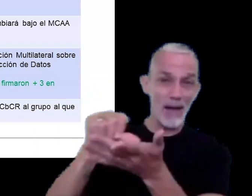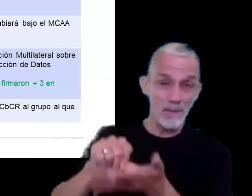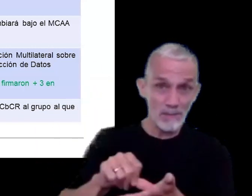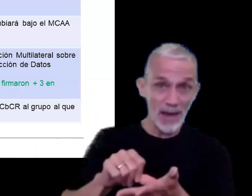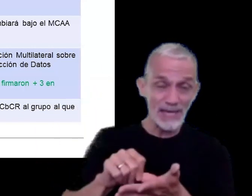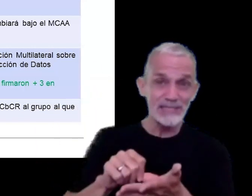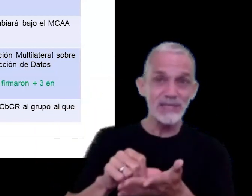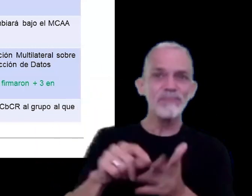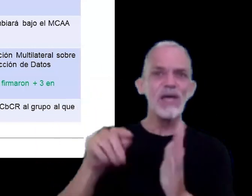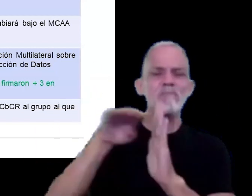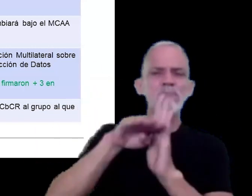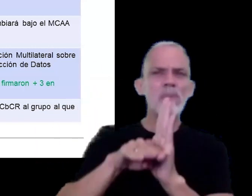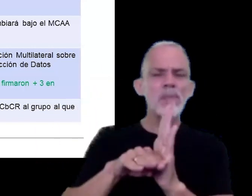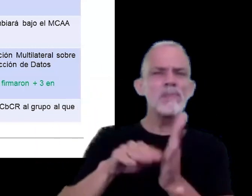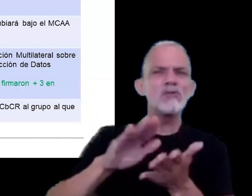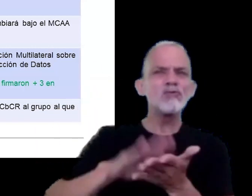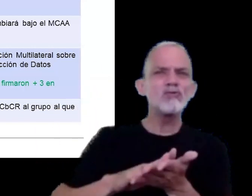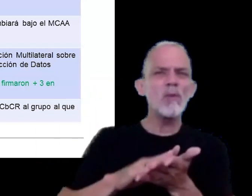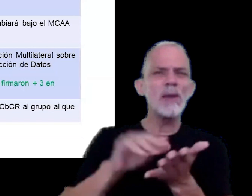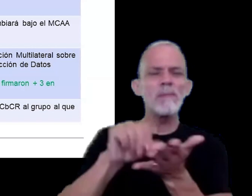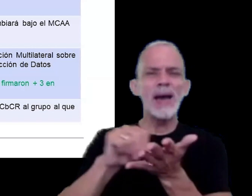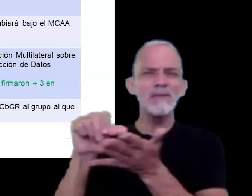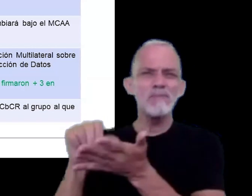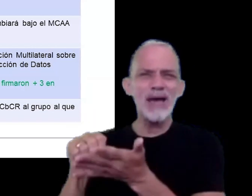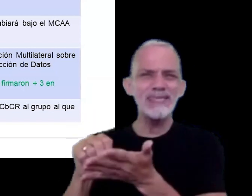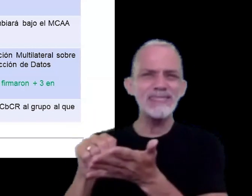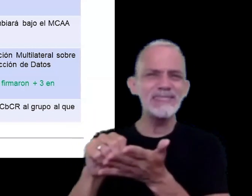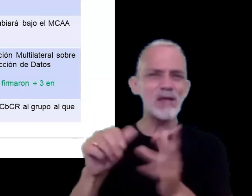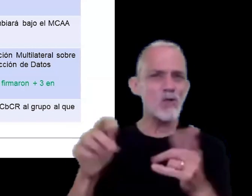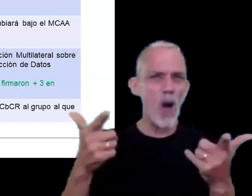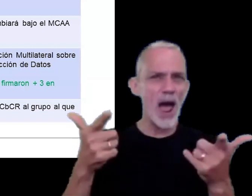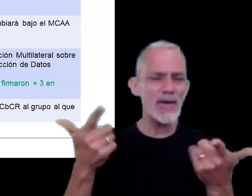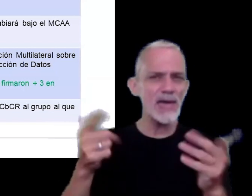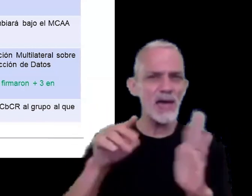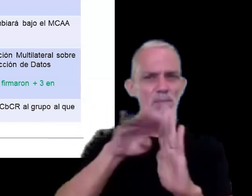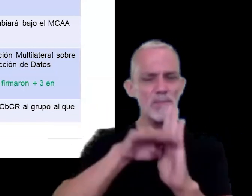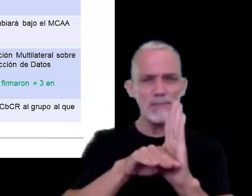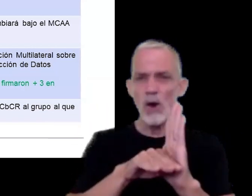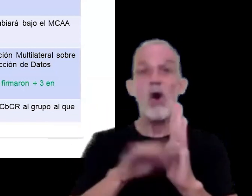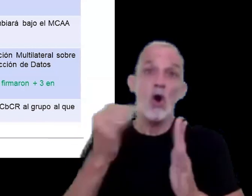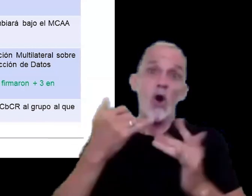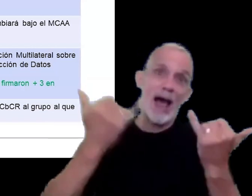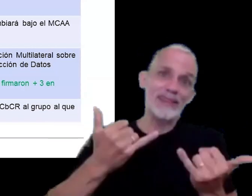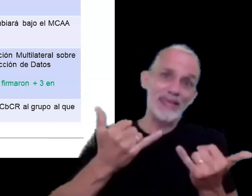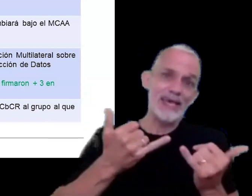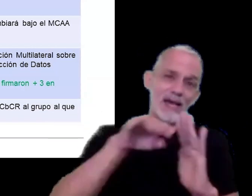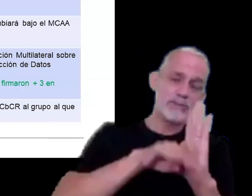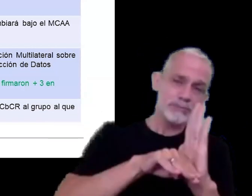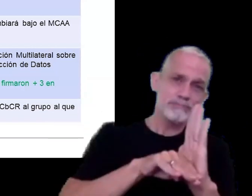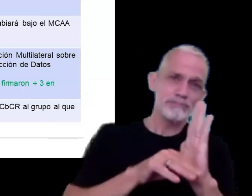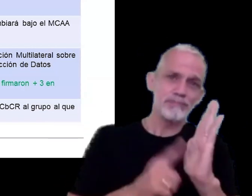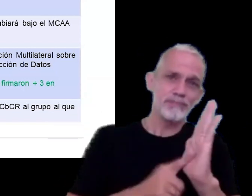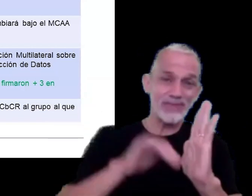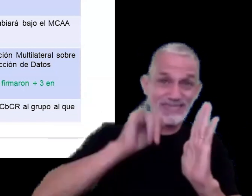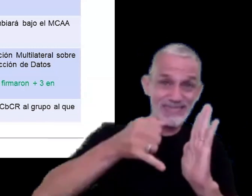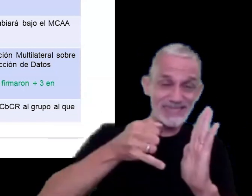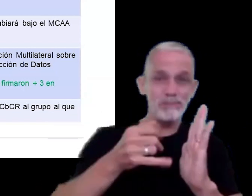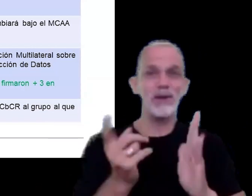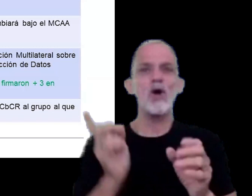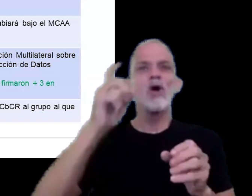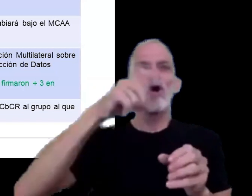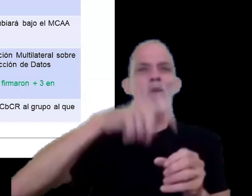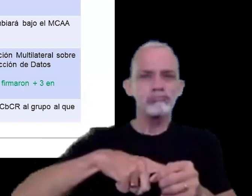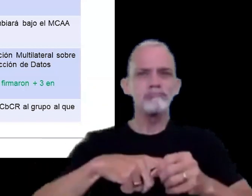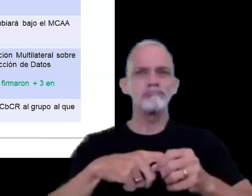regulación de country by country report o que tiene regulaciones pero no es parte de